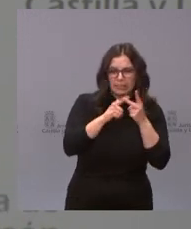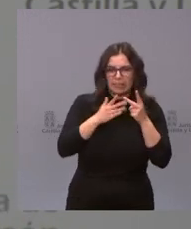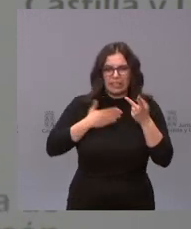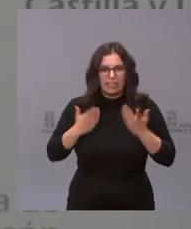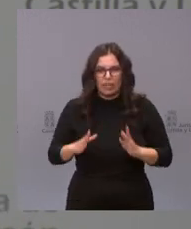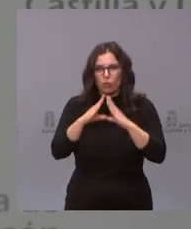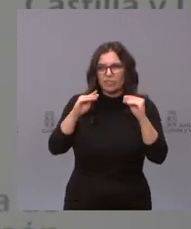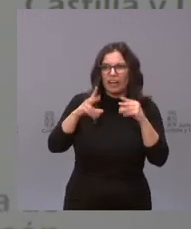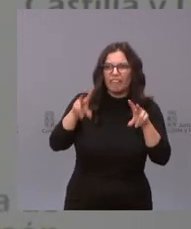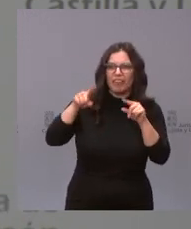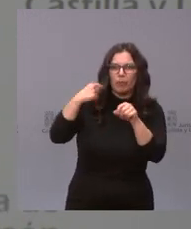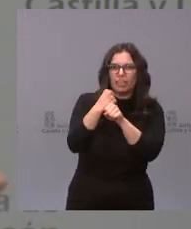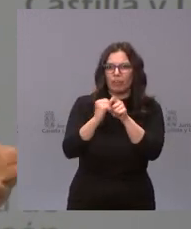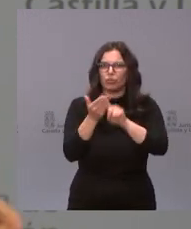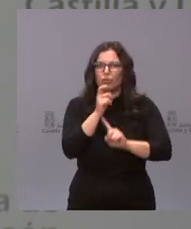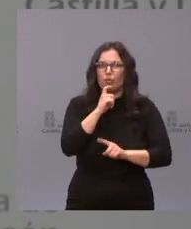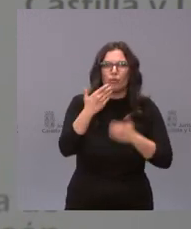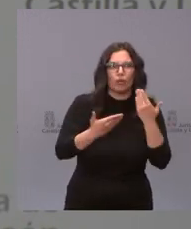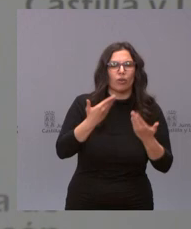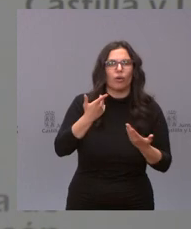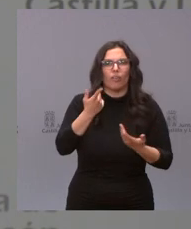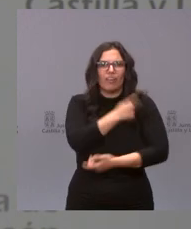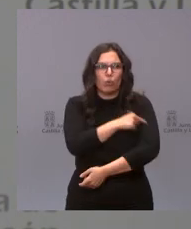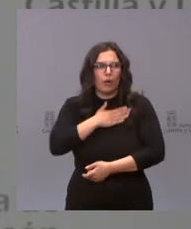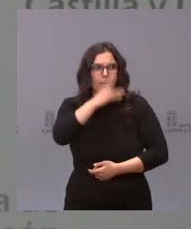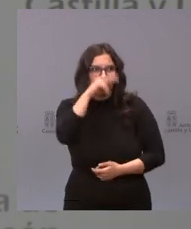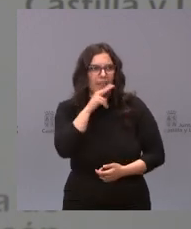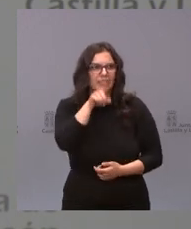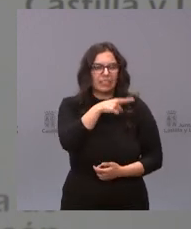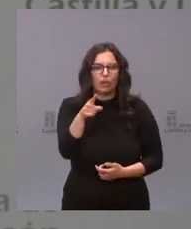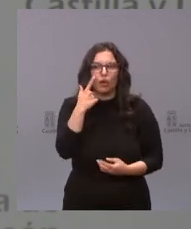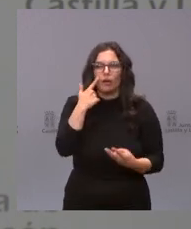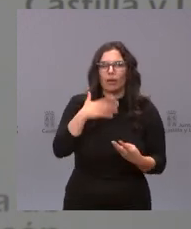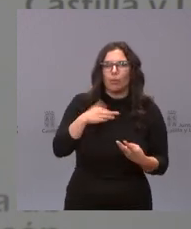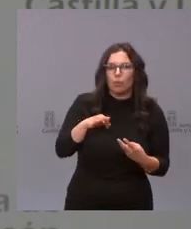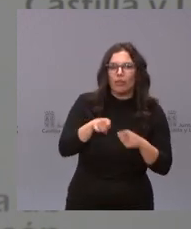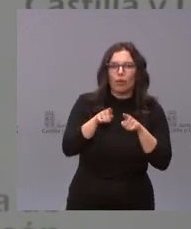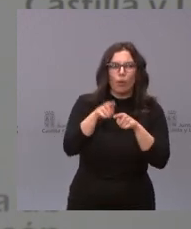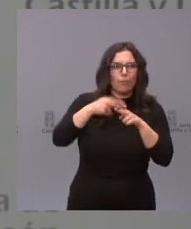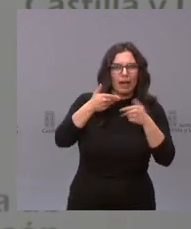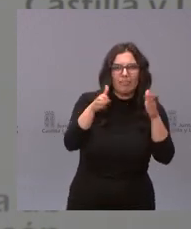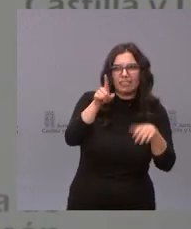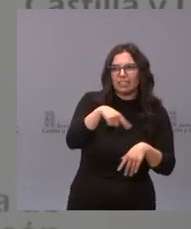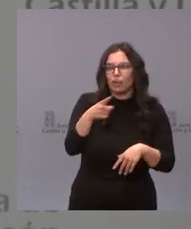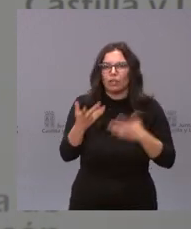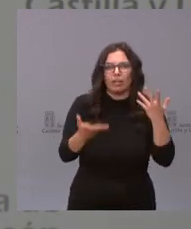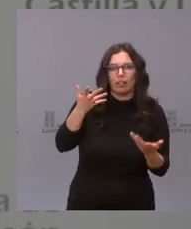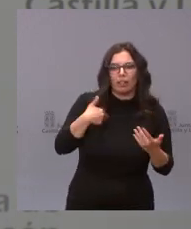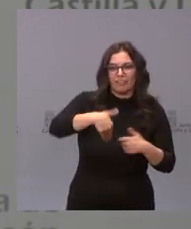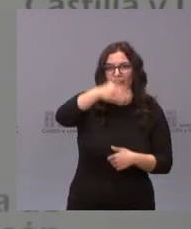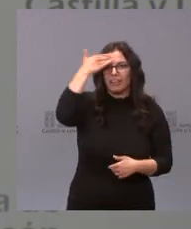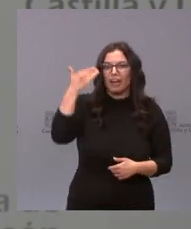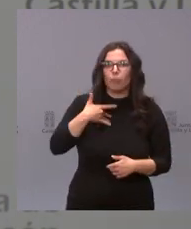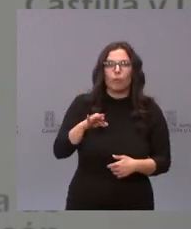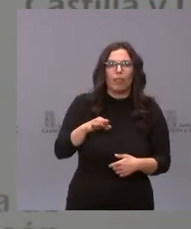cuando acabe la universidad va a tener trabajo en si van a vacunar a sus padres en si van a poder abrir la cafetería en si este verano van a poder